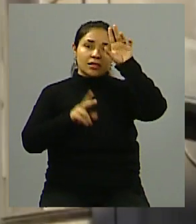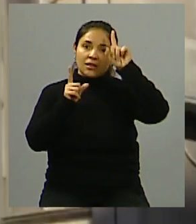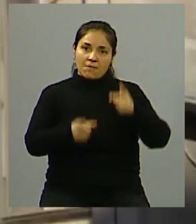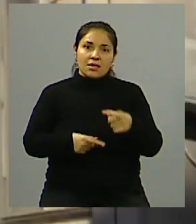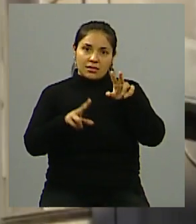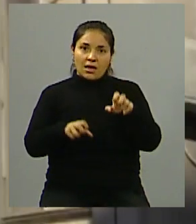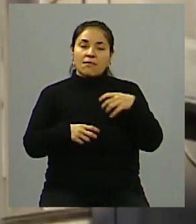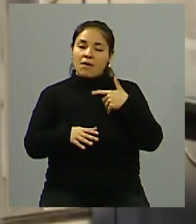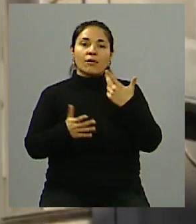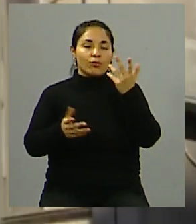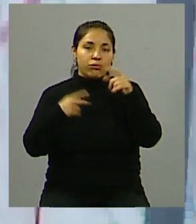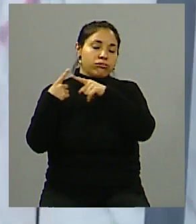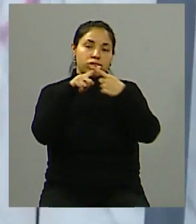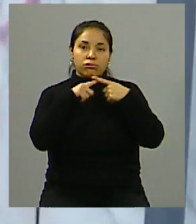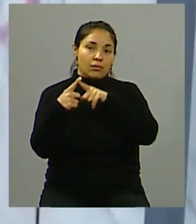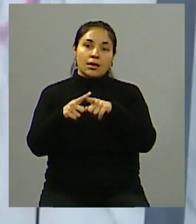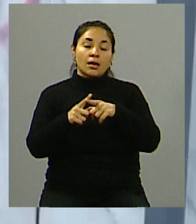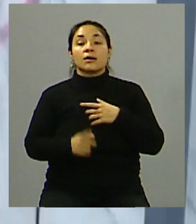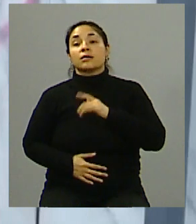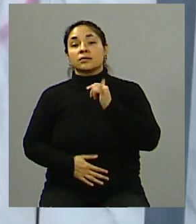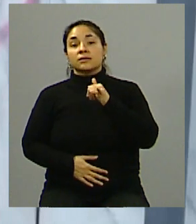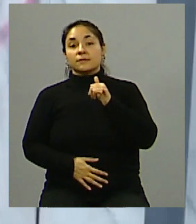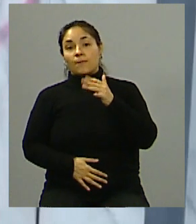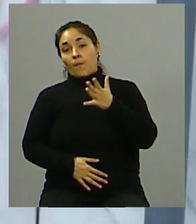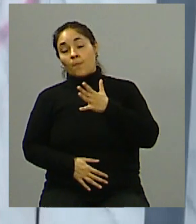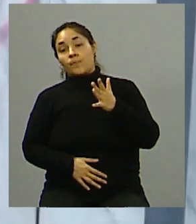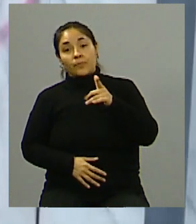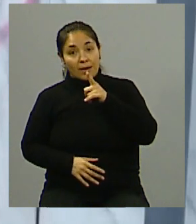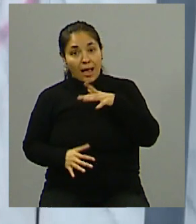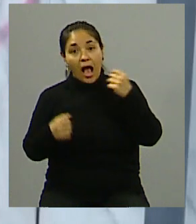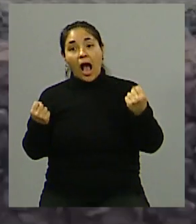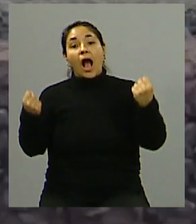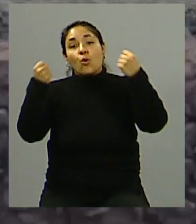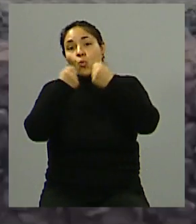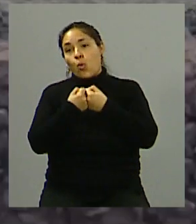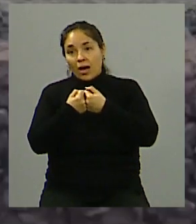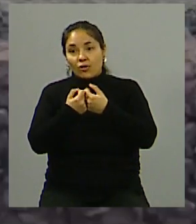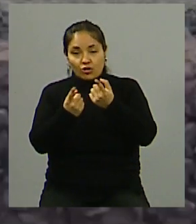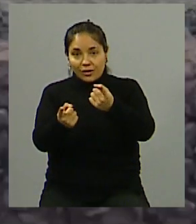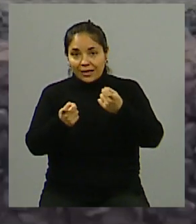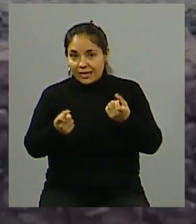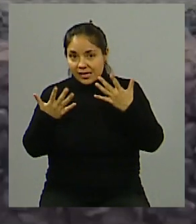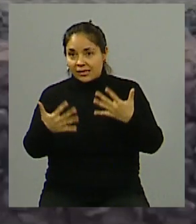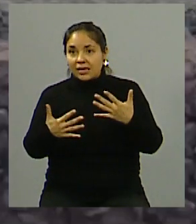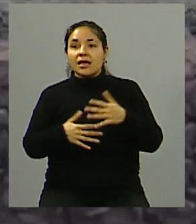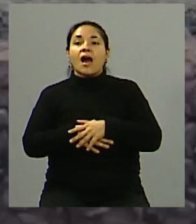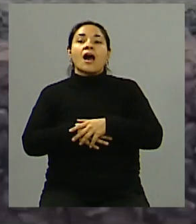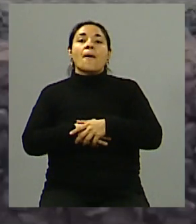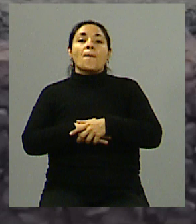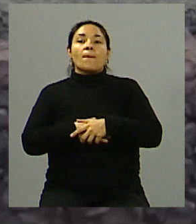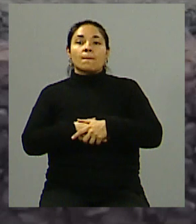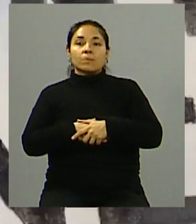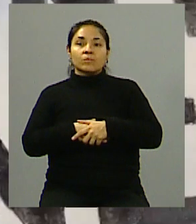estado muy presente. Sí, hay que, me parece, que lograr algunos consensos, tanto, bueno, a veces pasa que